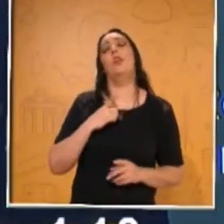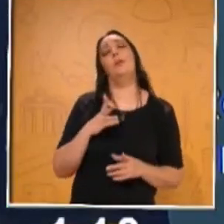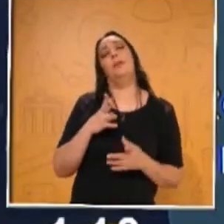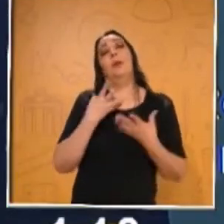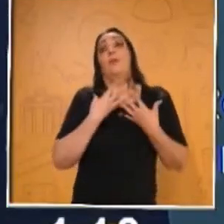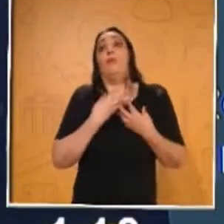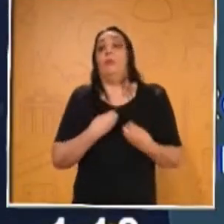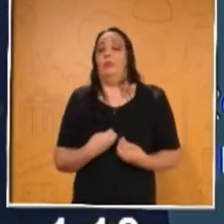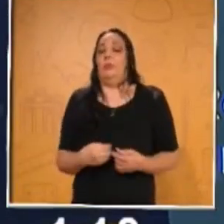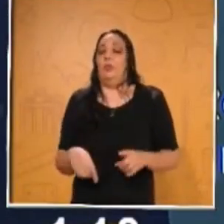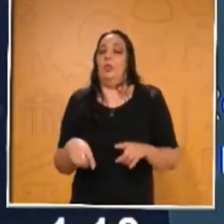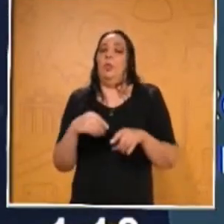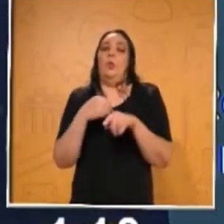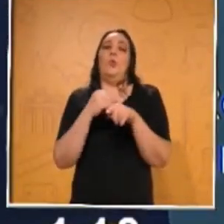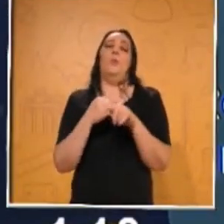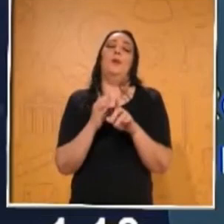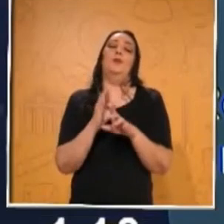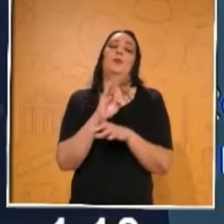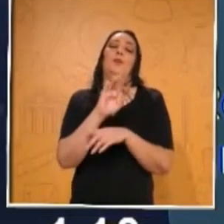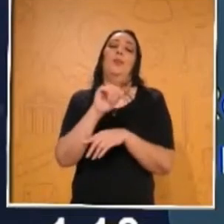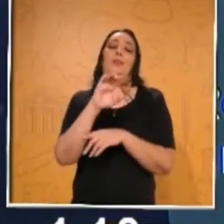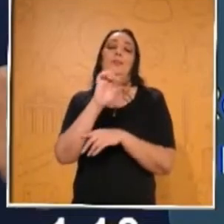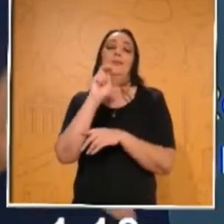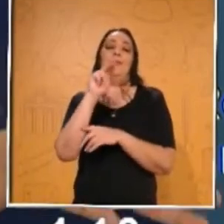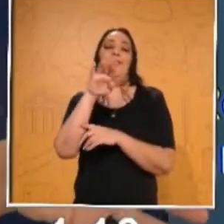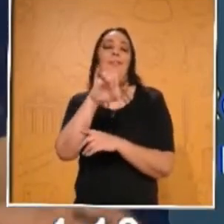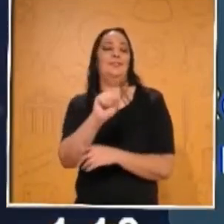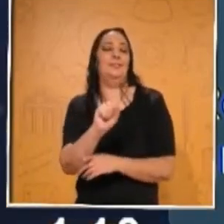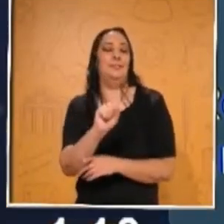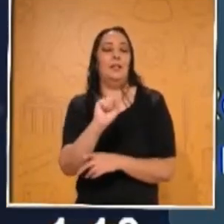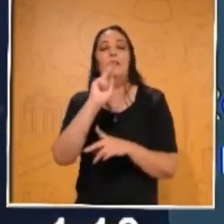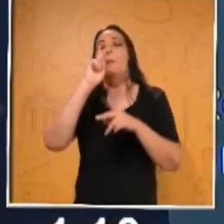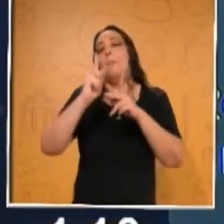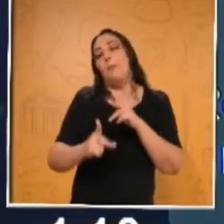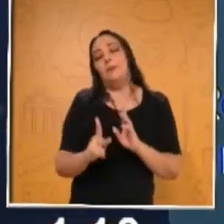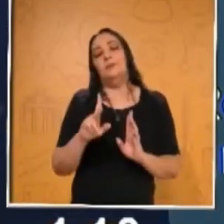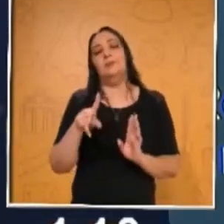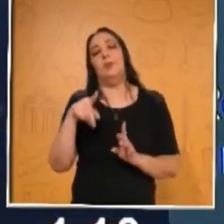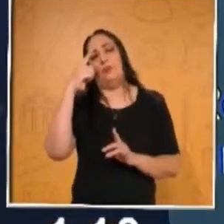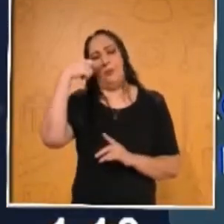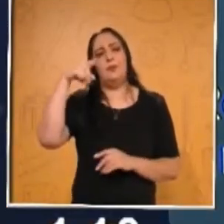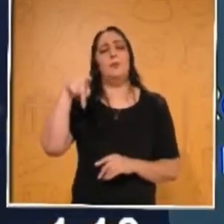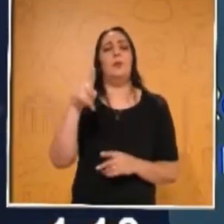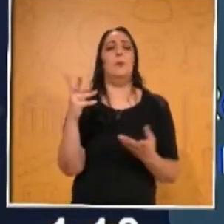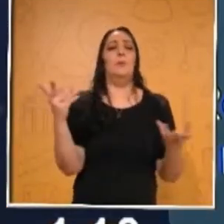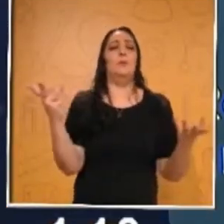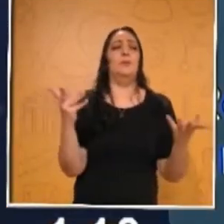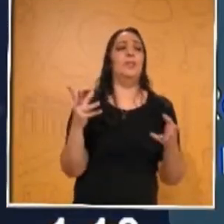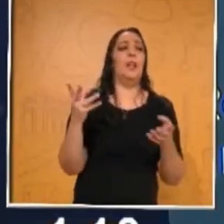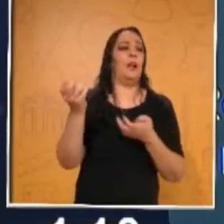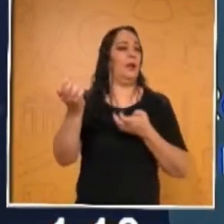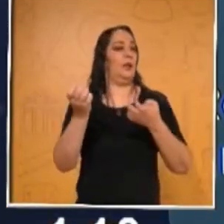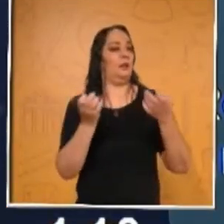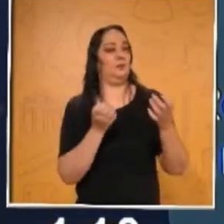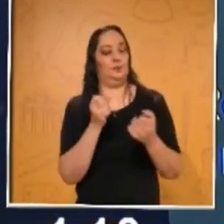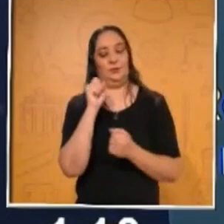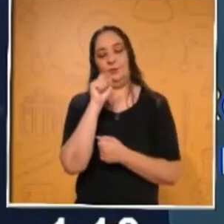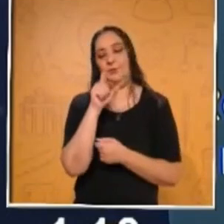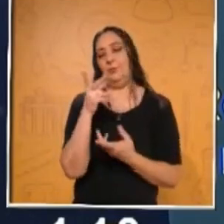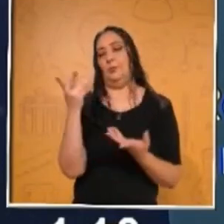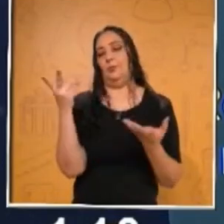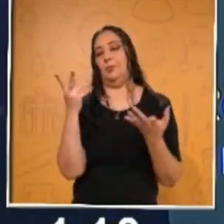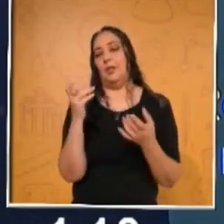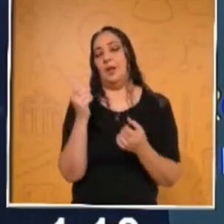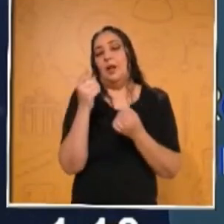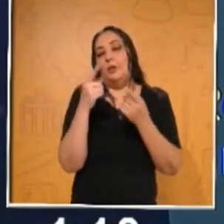fracciones. Es algo bien sencillo. Y para eso vamos a realizar unos ejercicios y vamos también a dejar ahí algunos